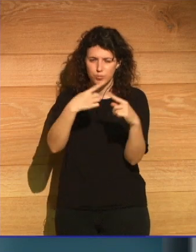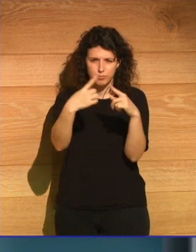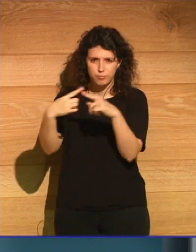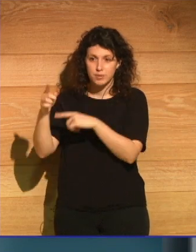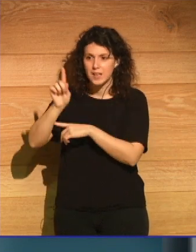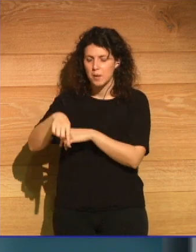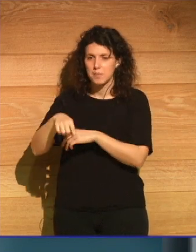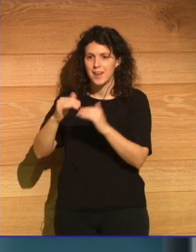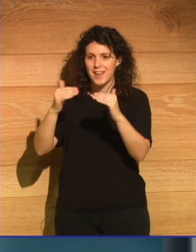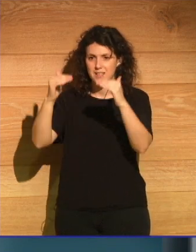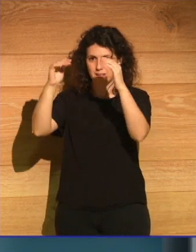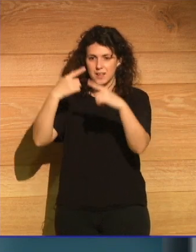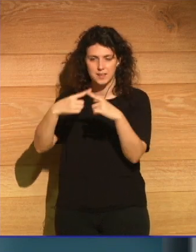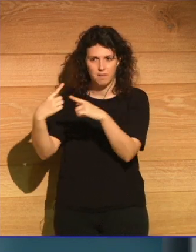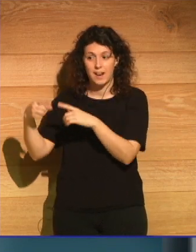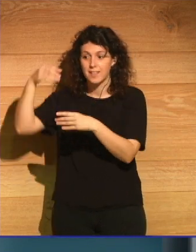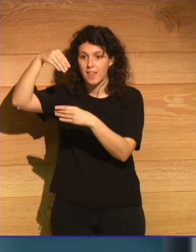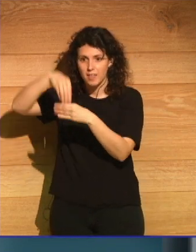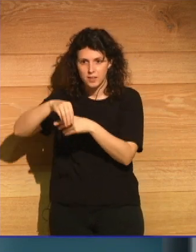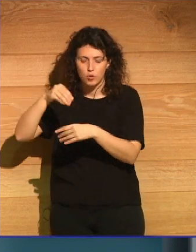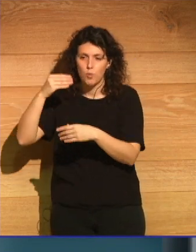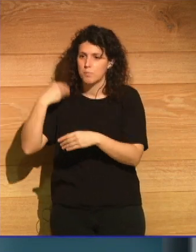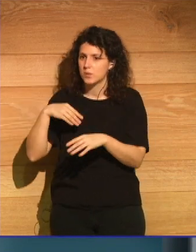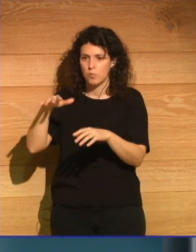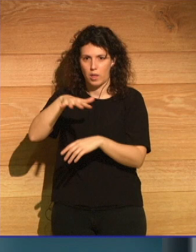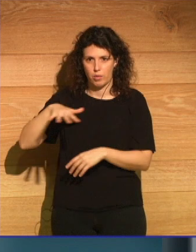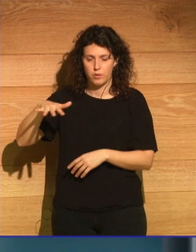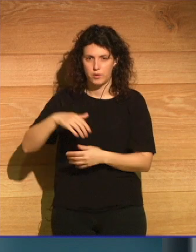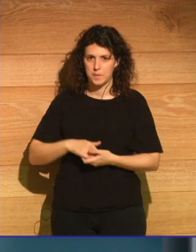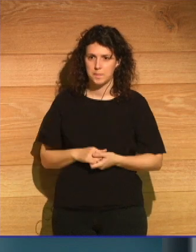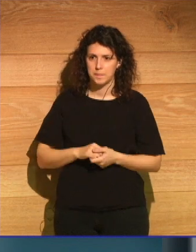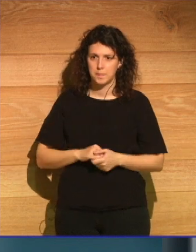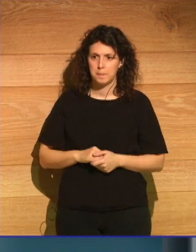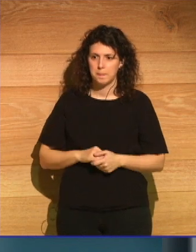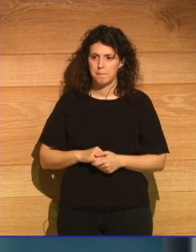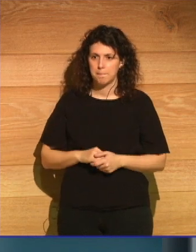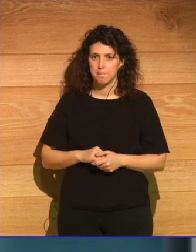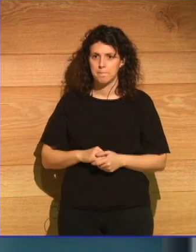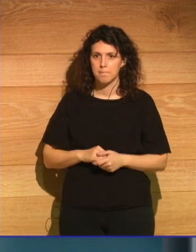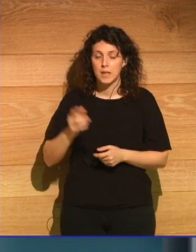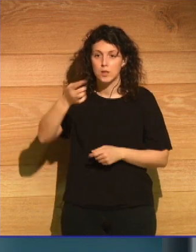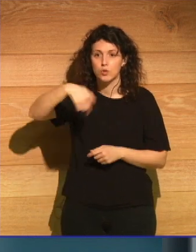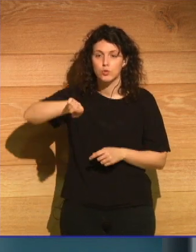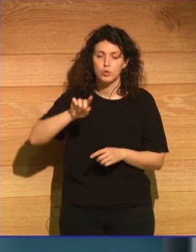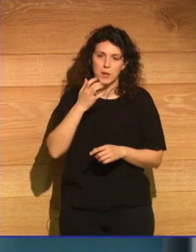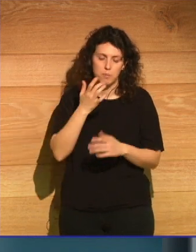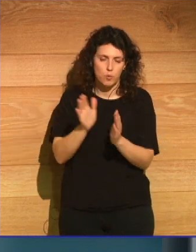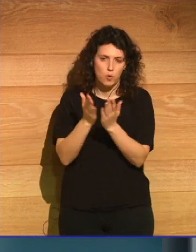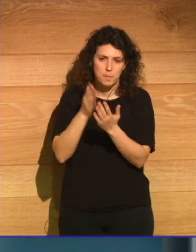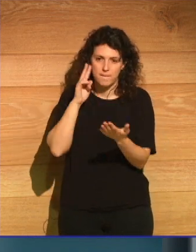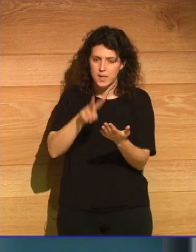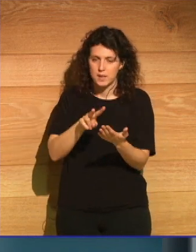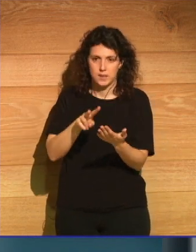escalas diferentes dentro de un mismo sitio. Cuando nos encontramos con un poema podemos